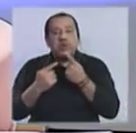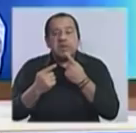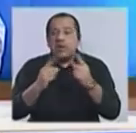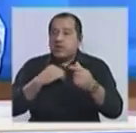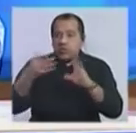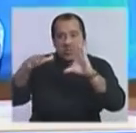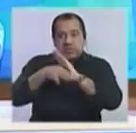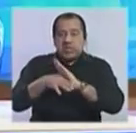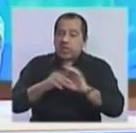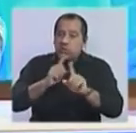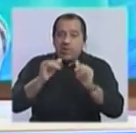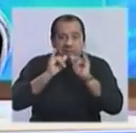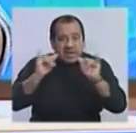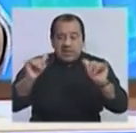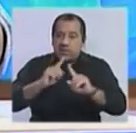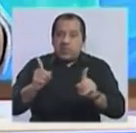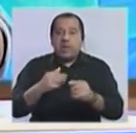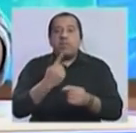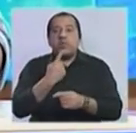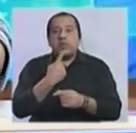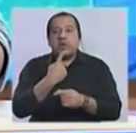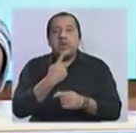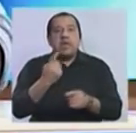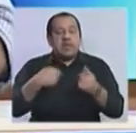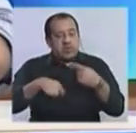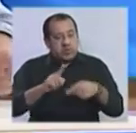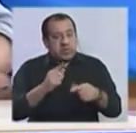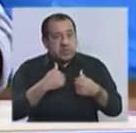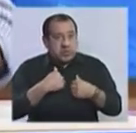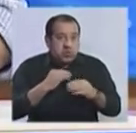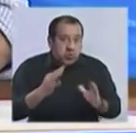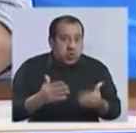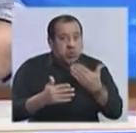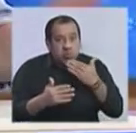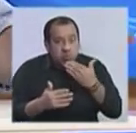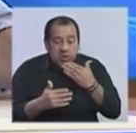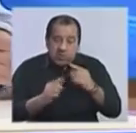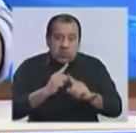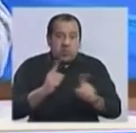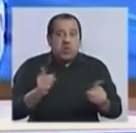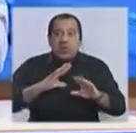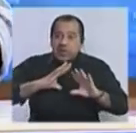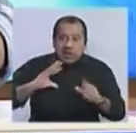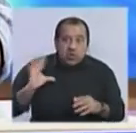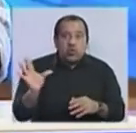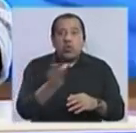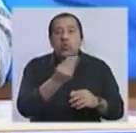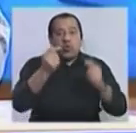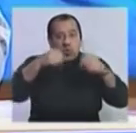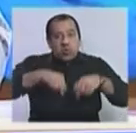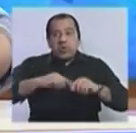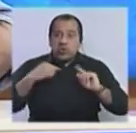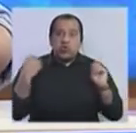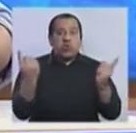totalmente, coincido totalmente. Entonces, yo no tengo dudas que todo el mundo hoy va a estar alineado en esta